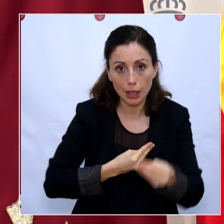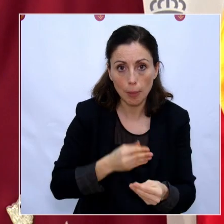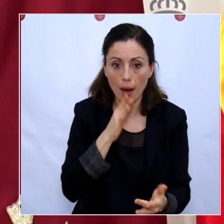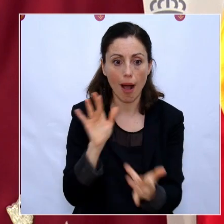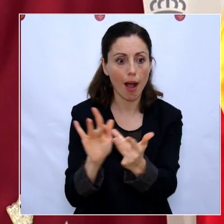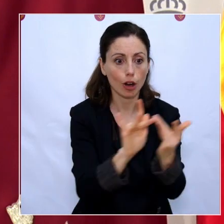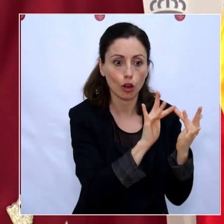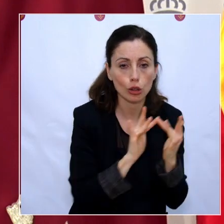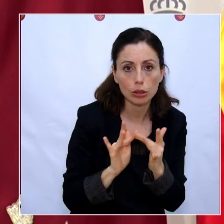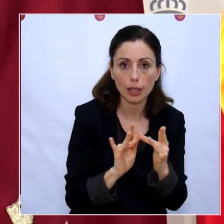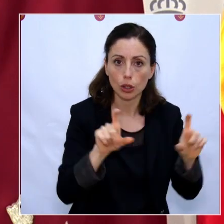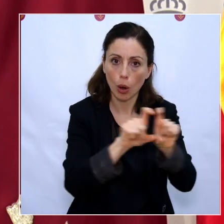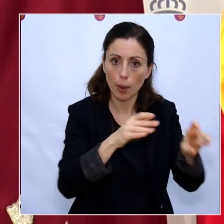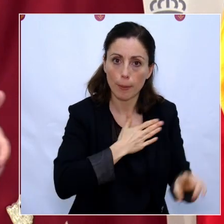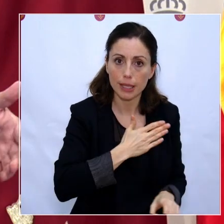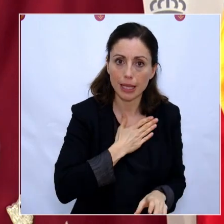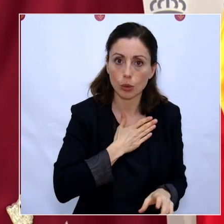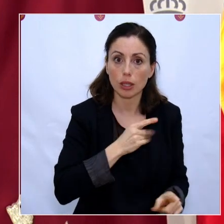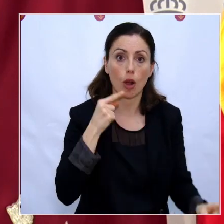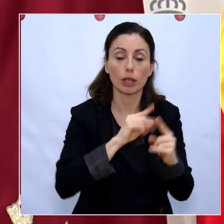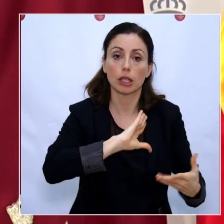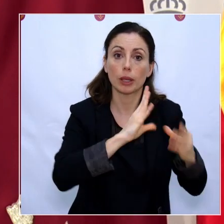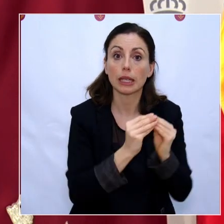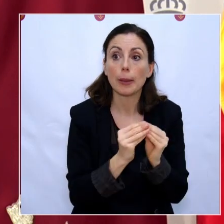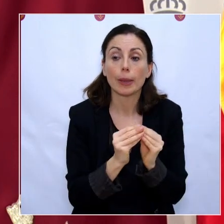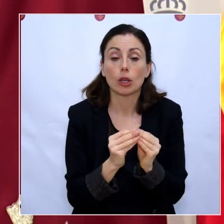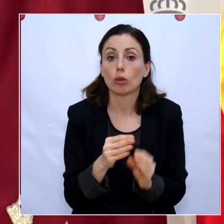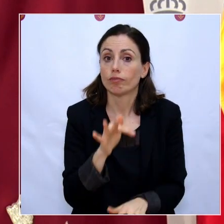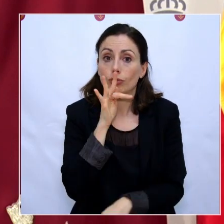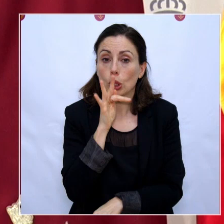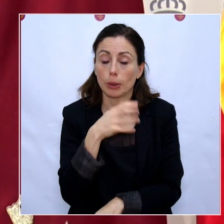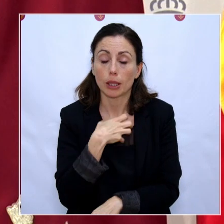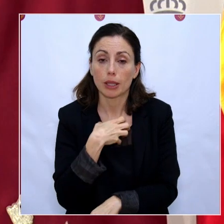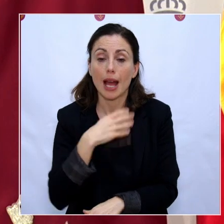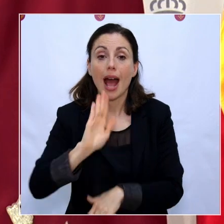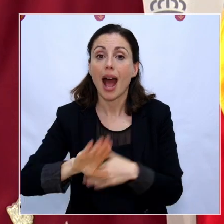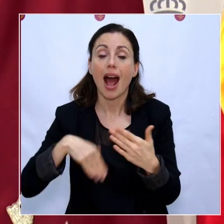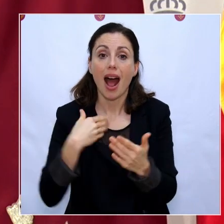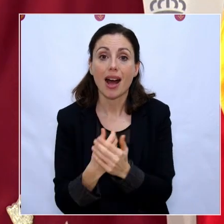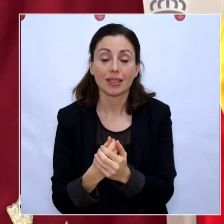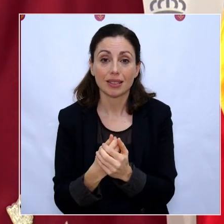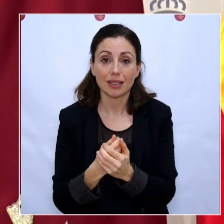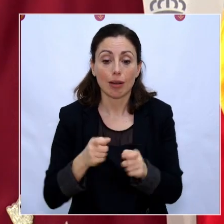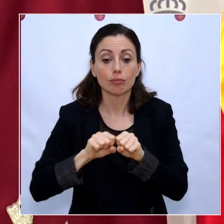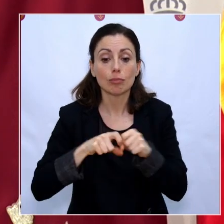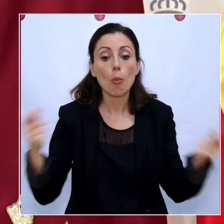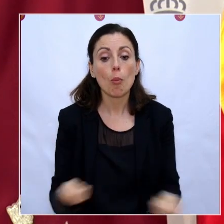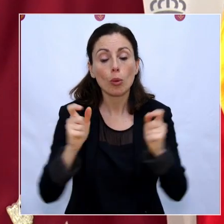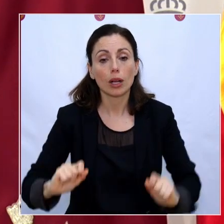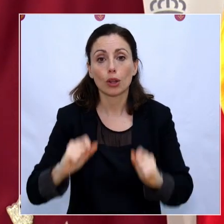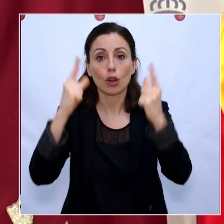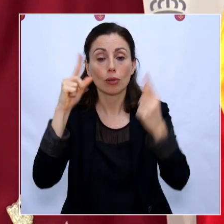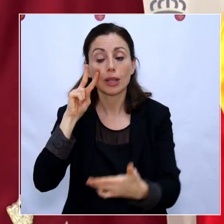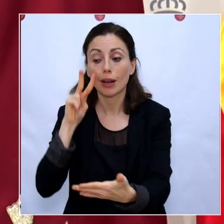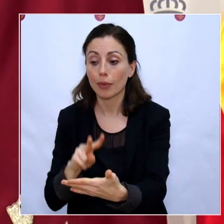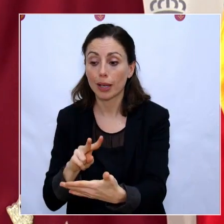autónomas para que puedan adaptarse, pero no ha sido posible y por lo tanto hasta que no veamos publicado en el Boletín Oficial del Estado cuáles son las actividades esenciales